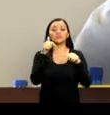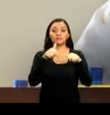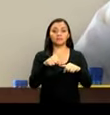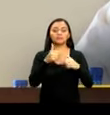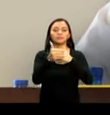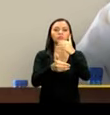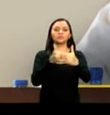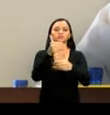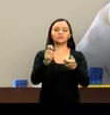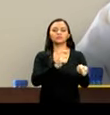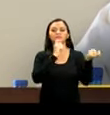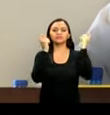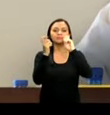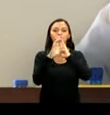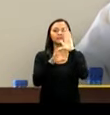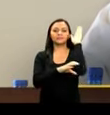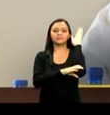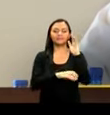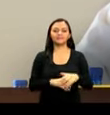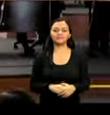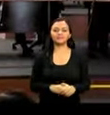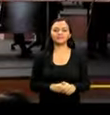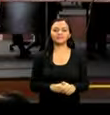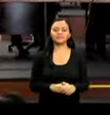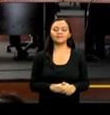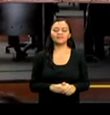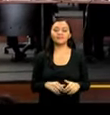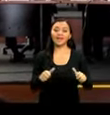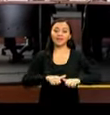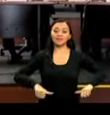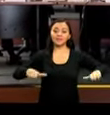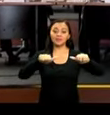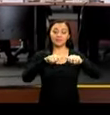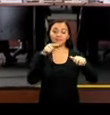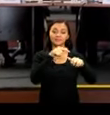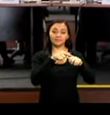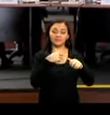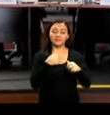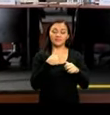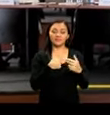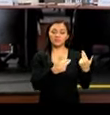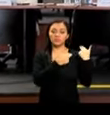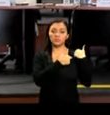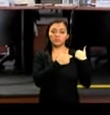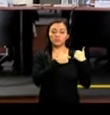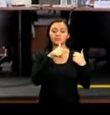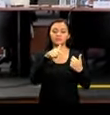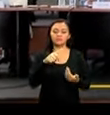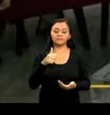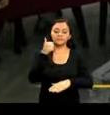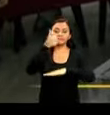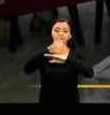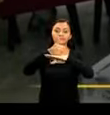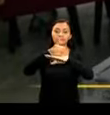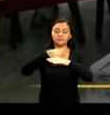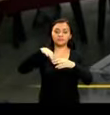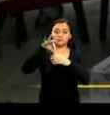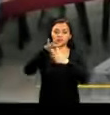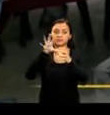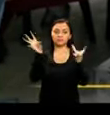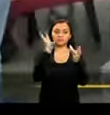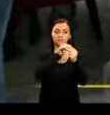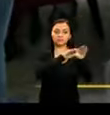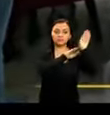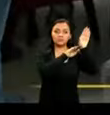este proceso de enmiendas constitucionales. Por su parte, la Asamblea Nacional, como una de las expresiones de la soberanía popular en las